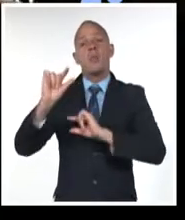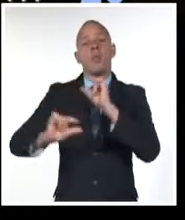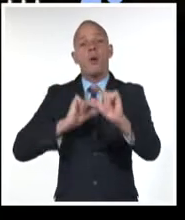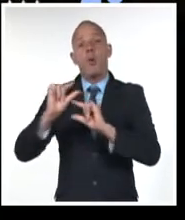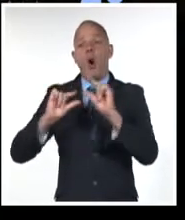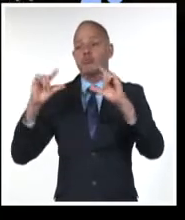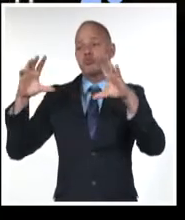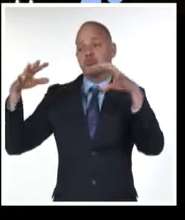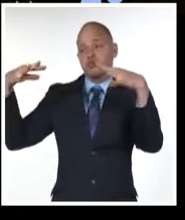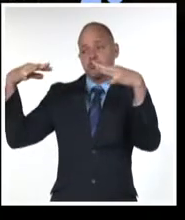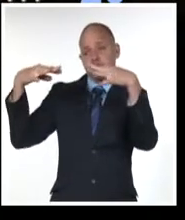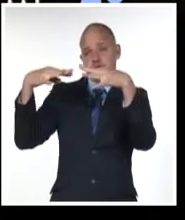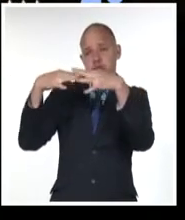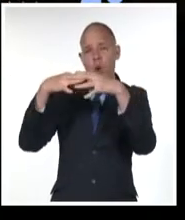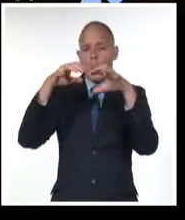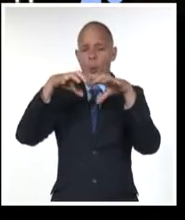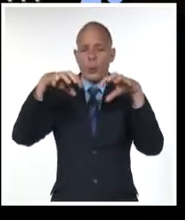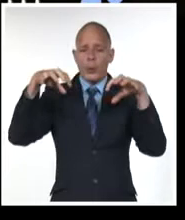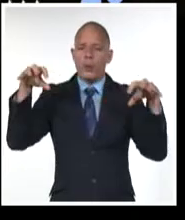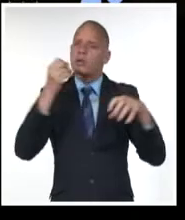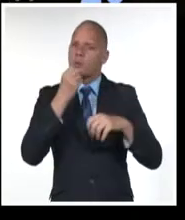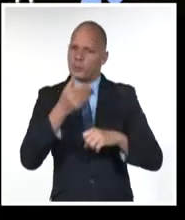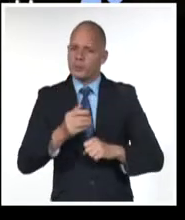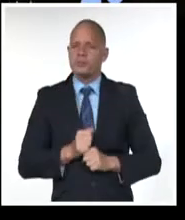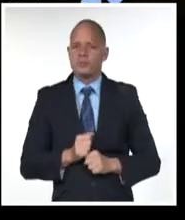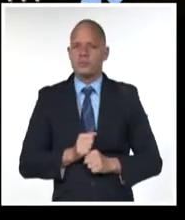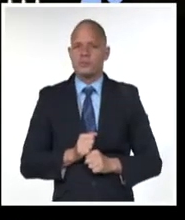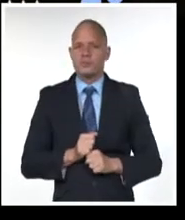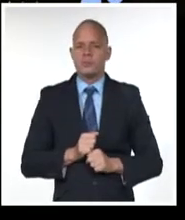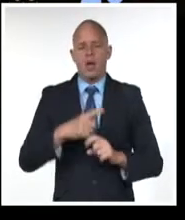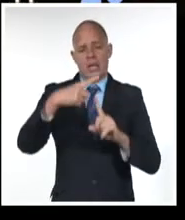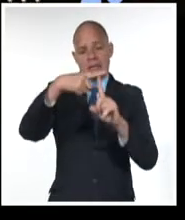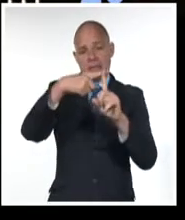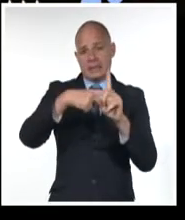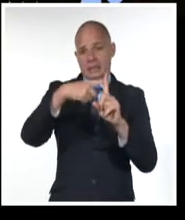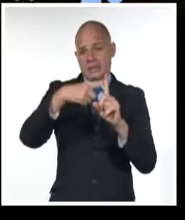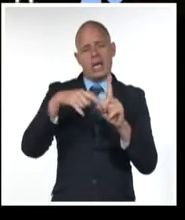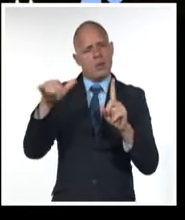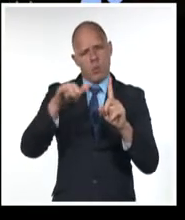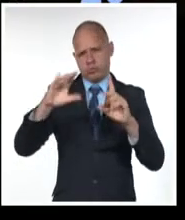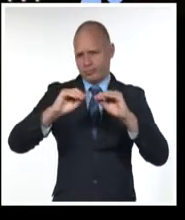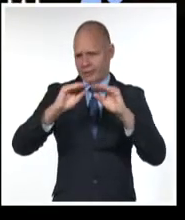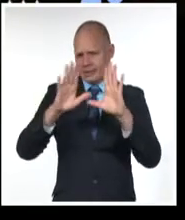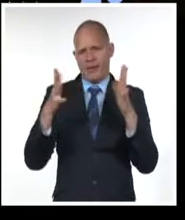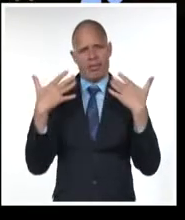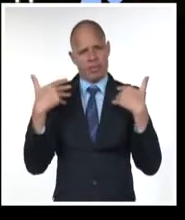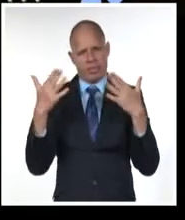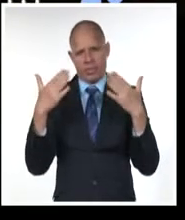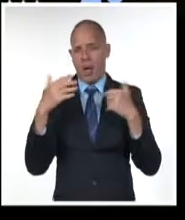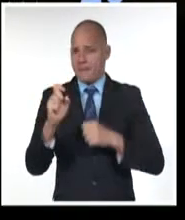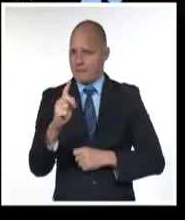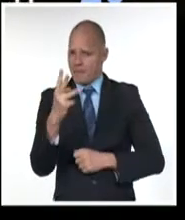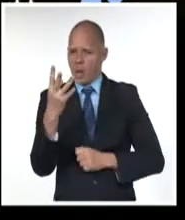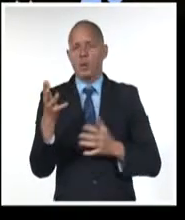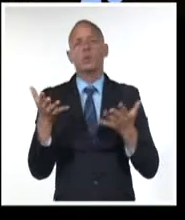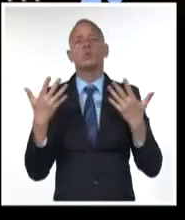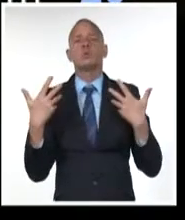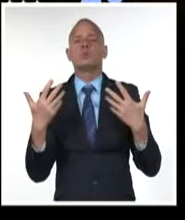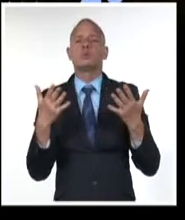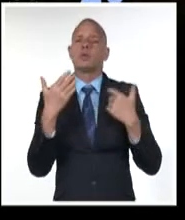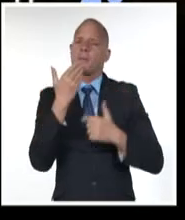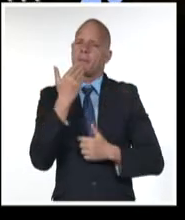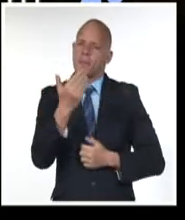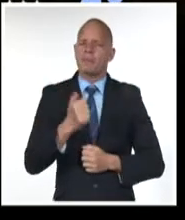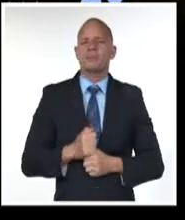parte de nuestro territorio y las temperaturas extremas se mantendrán días cálidos y madrugadas también frescas hacia zonas del interior